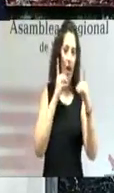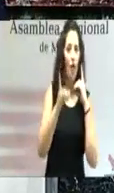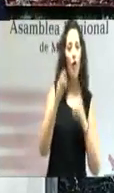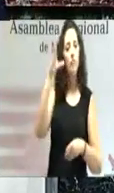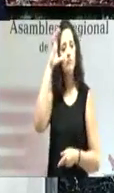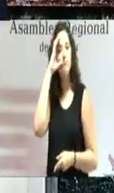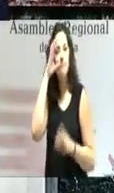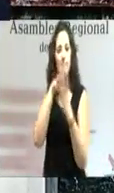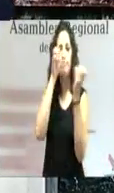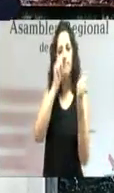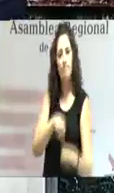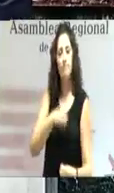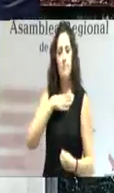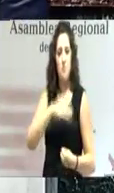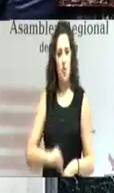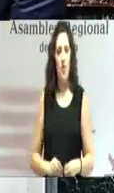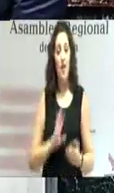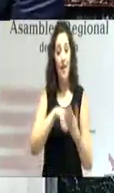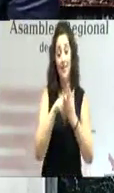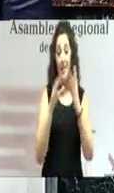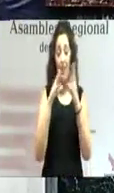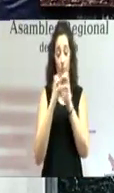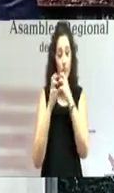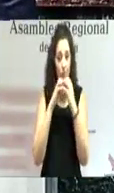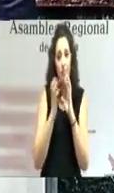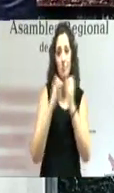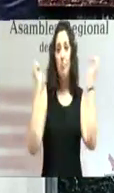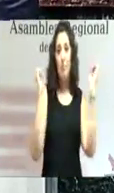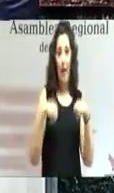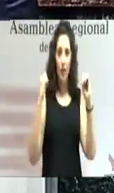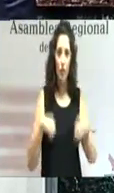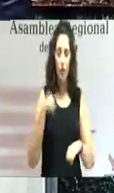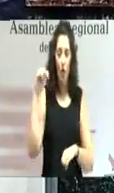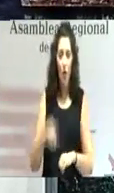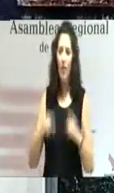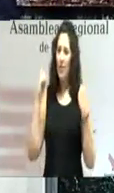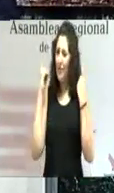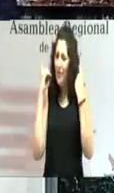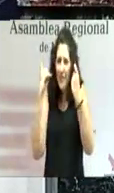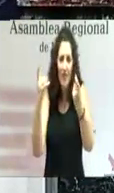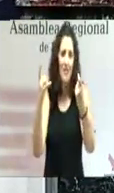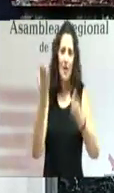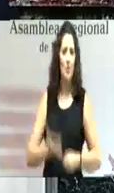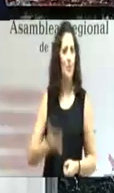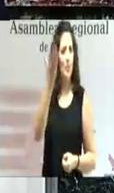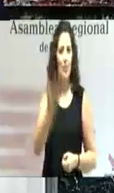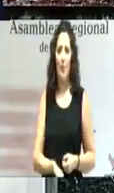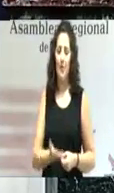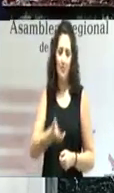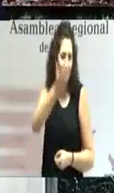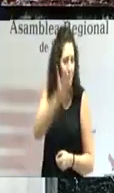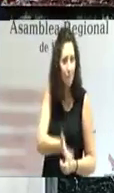alcanzando acuerdos. Llegando a pactos que son hoy más necesarios que nunca, imprescindibles.